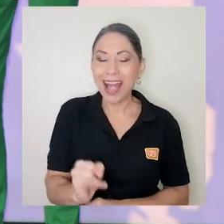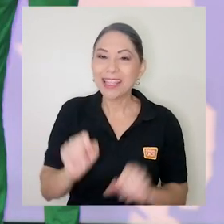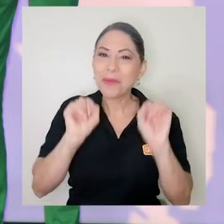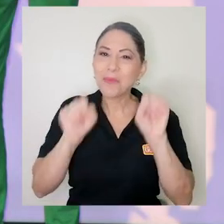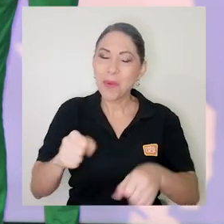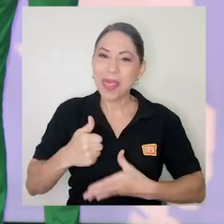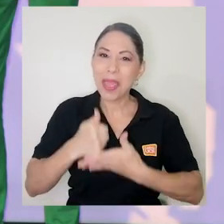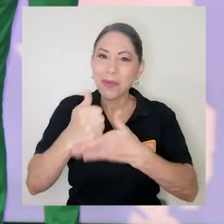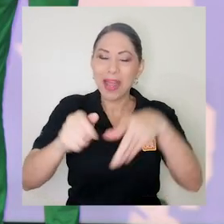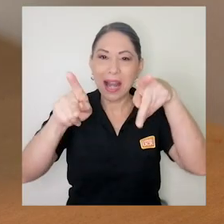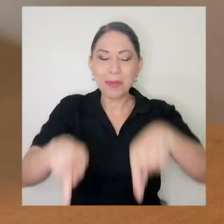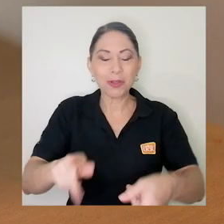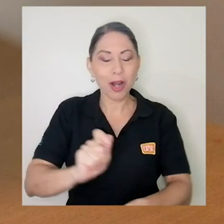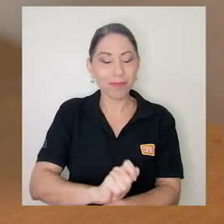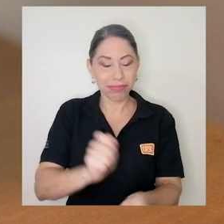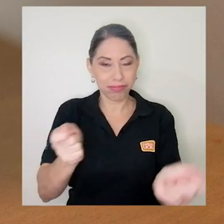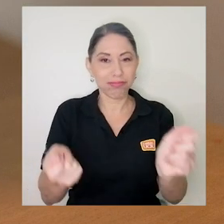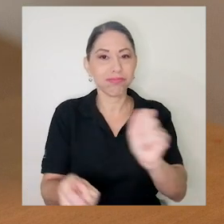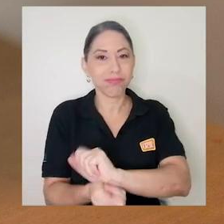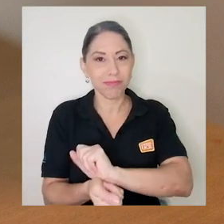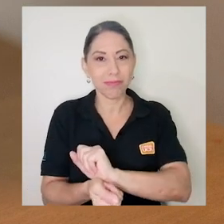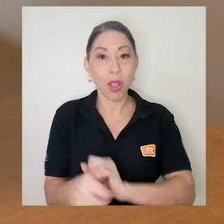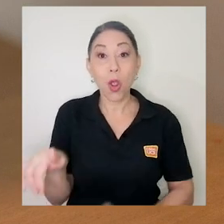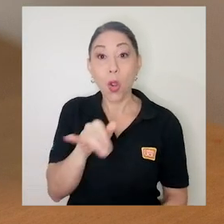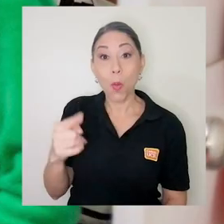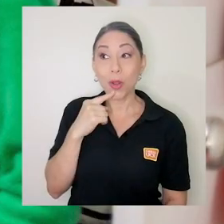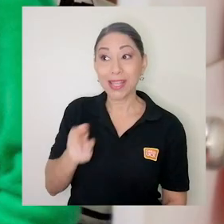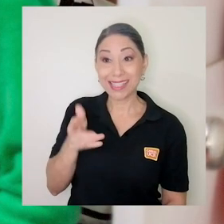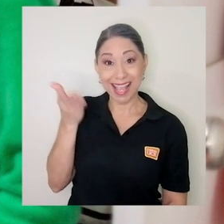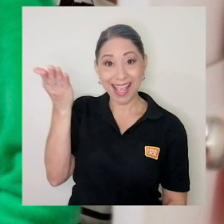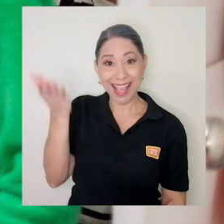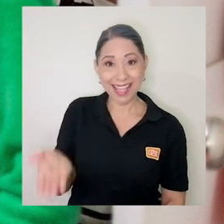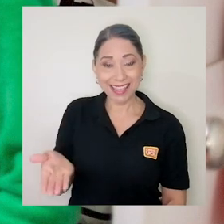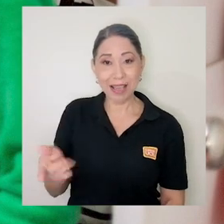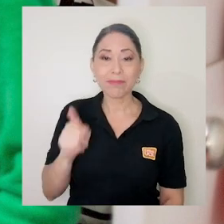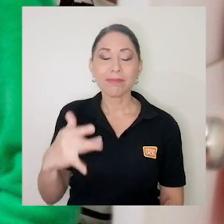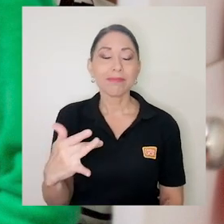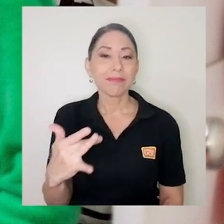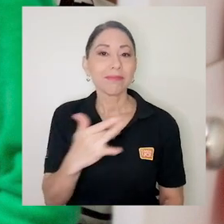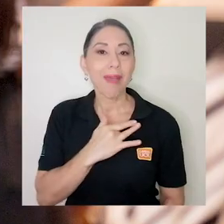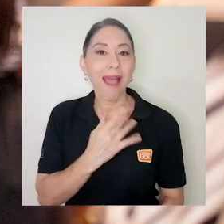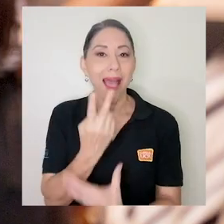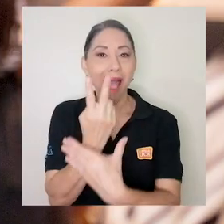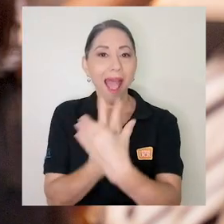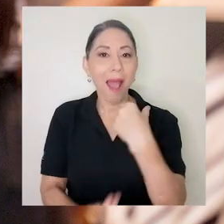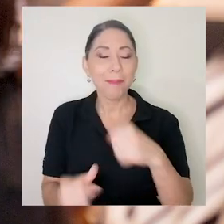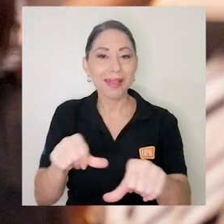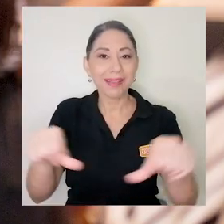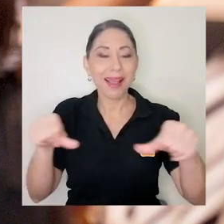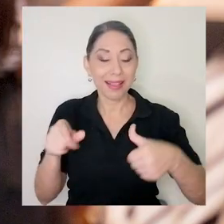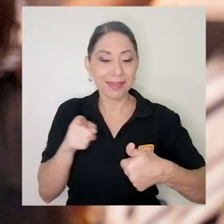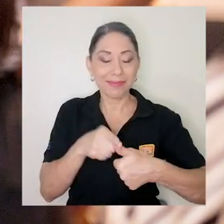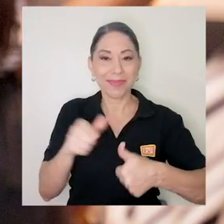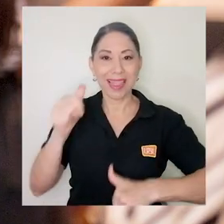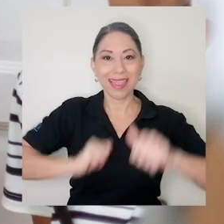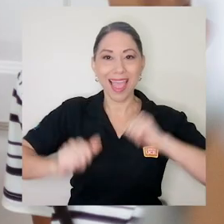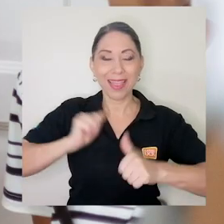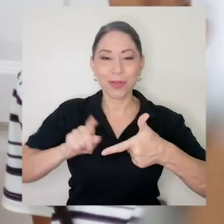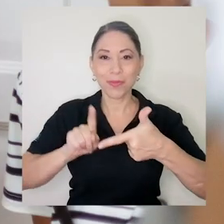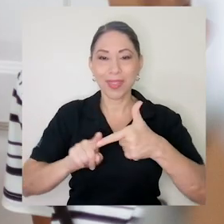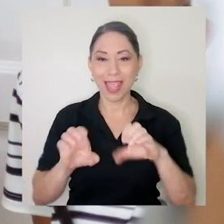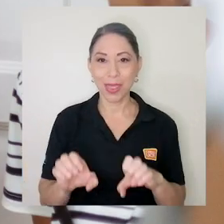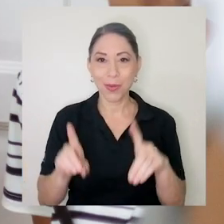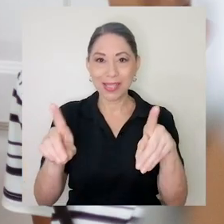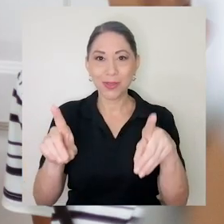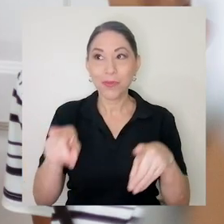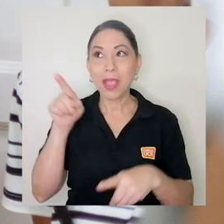transformar a una persona. Como ella lo describe, su pasión por ambas disciplinas, el teatro y la educación, la llevó a